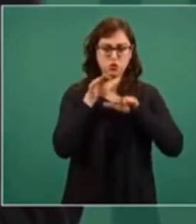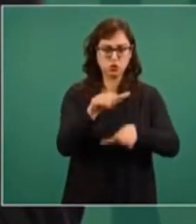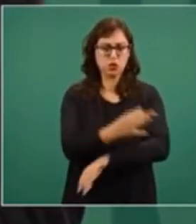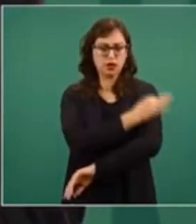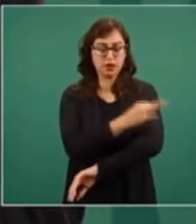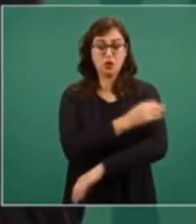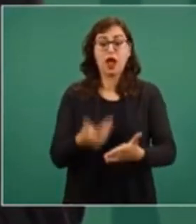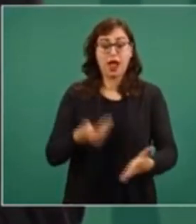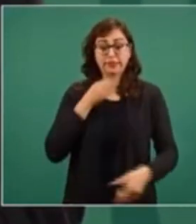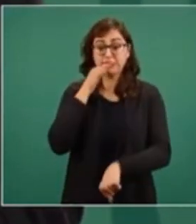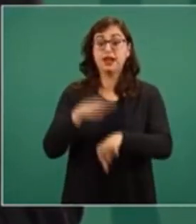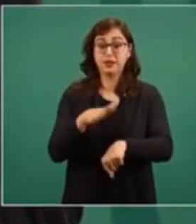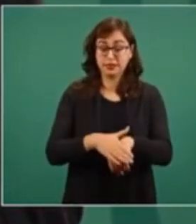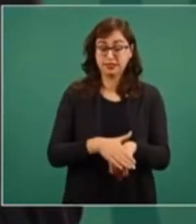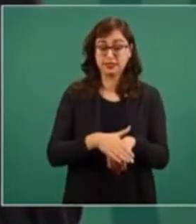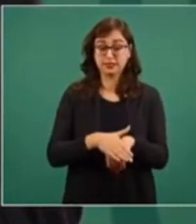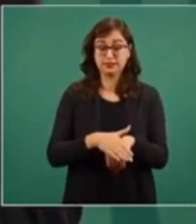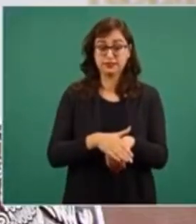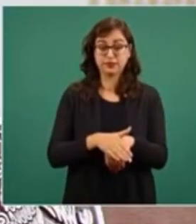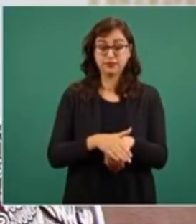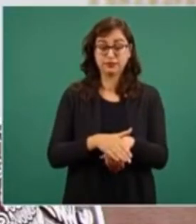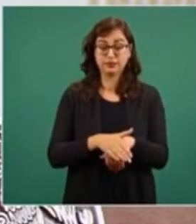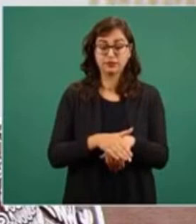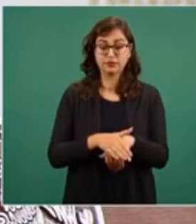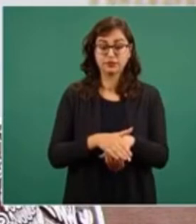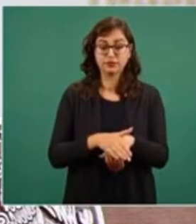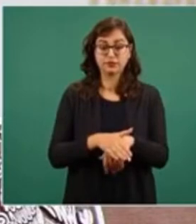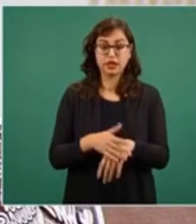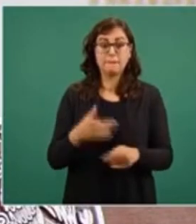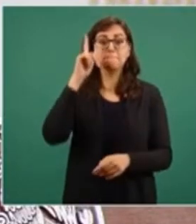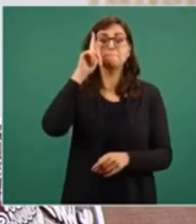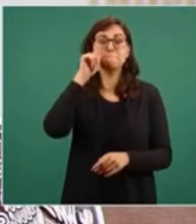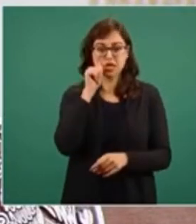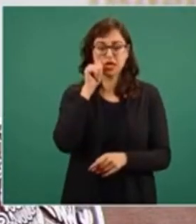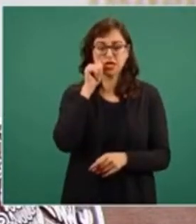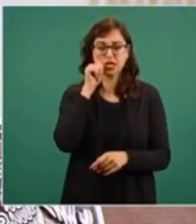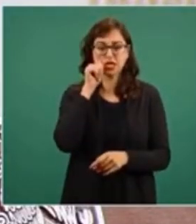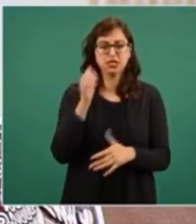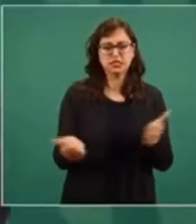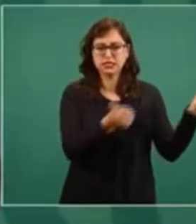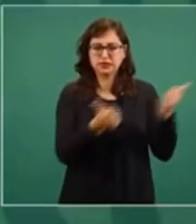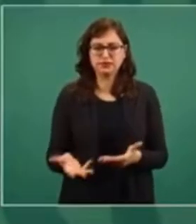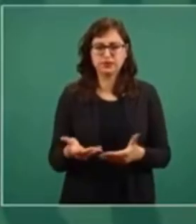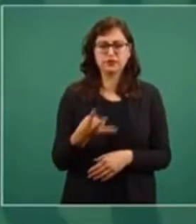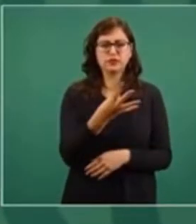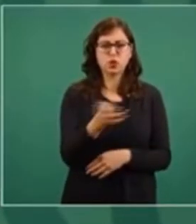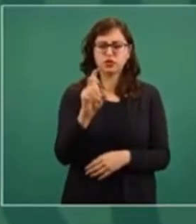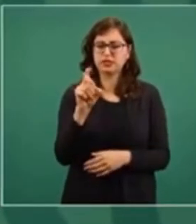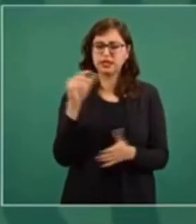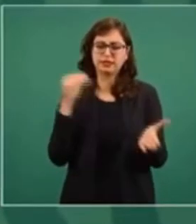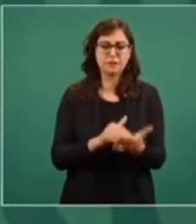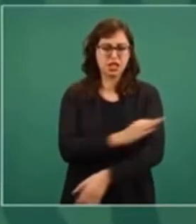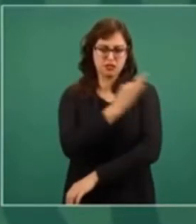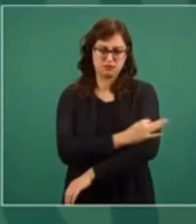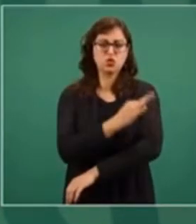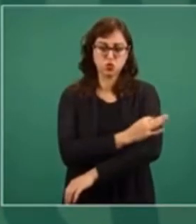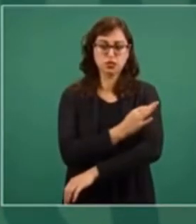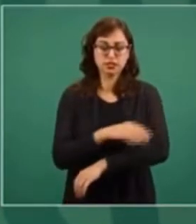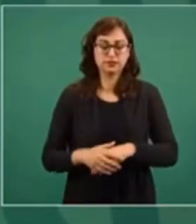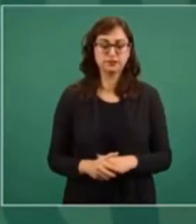quiero adelantar que mañana vamos a recibir alrededor de 430 mil dosis,